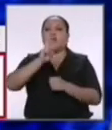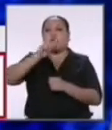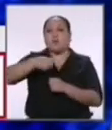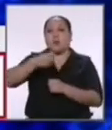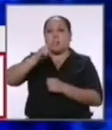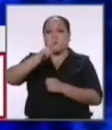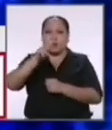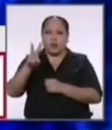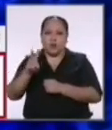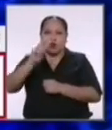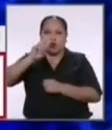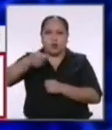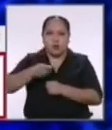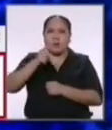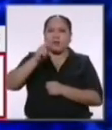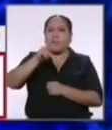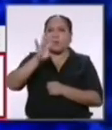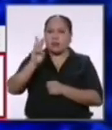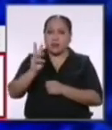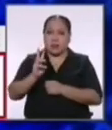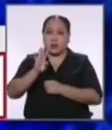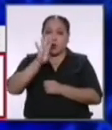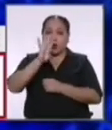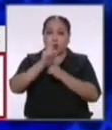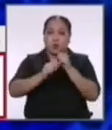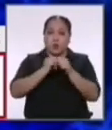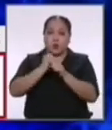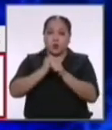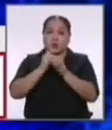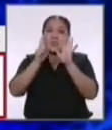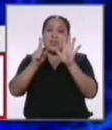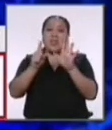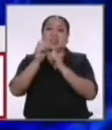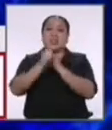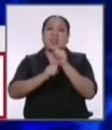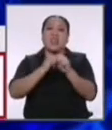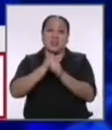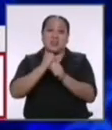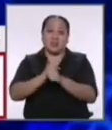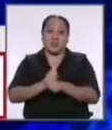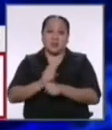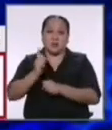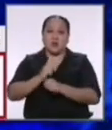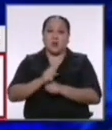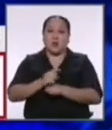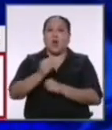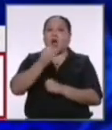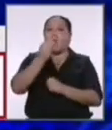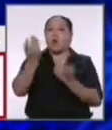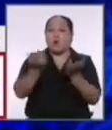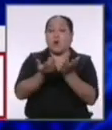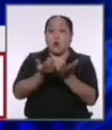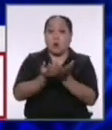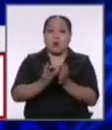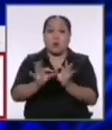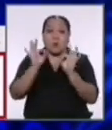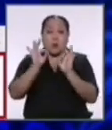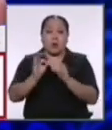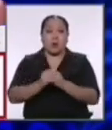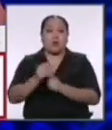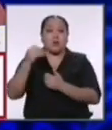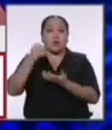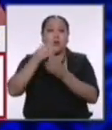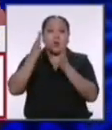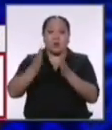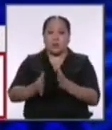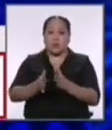y el 2026 cubrir en esos 4 años 6 años escolares porque lo que no se quiere decir es que salvo algunos colegios privilegiados los alumnos del Perú han